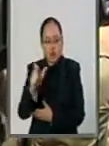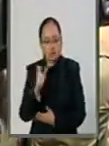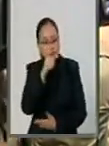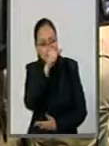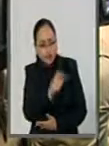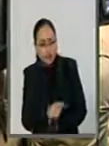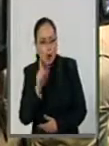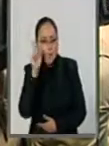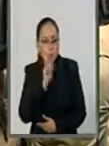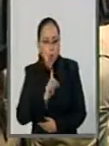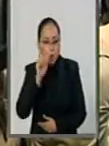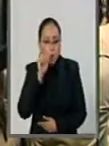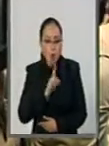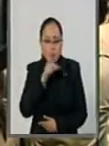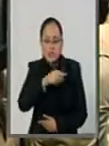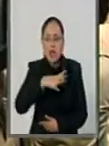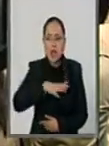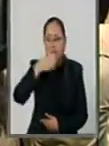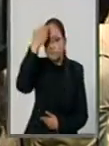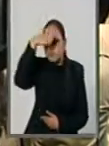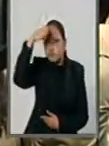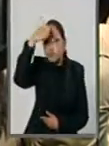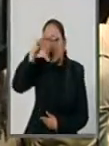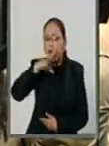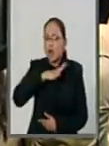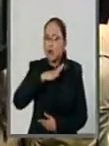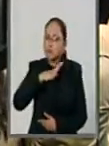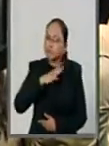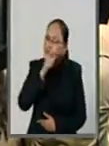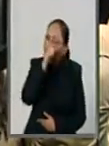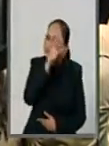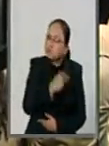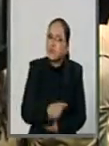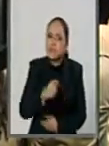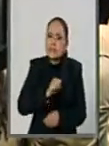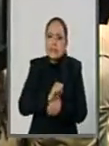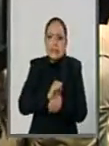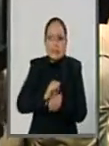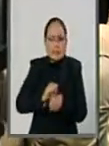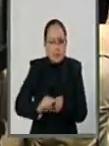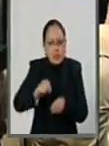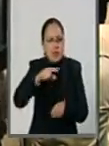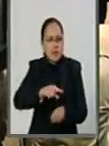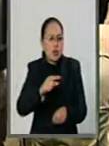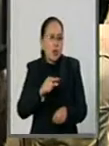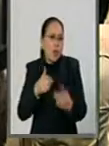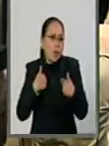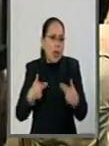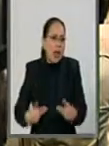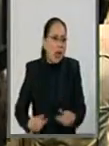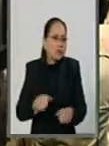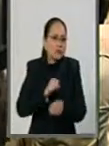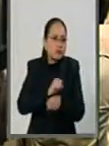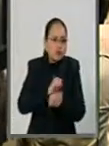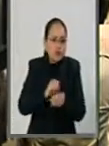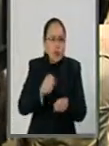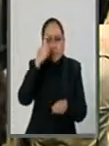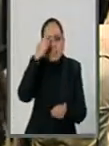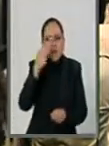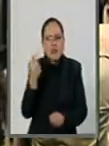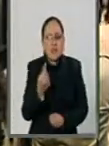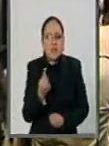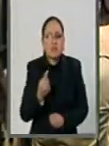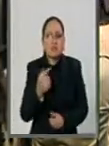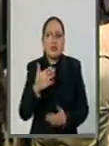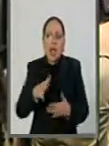tiene una experiencia con una sensibilidad como ser humano, con una sensibilidad para generar